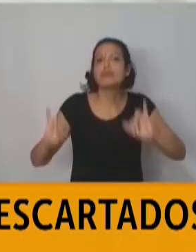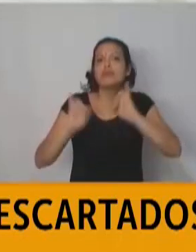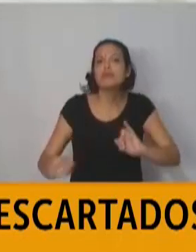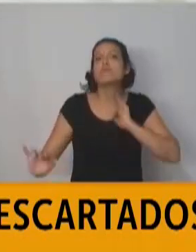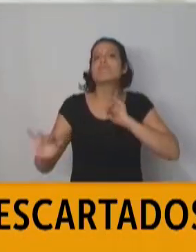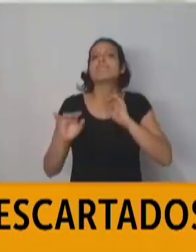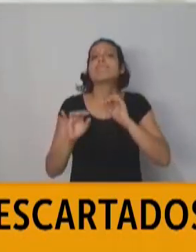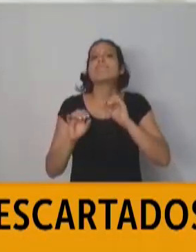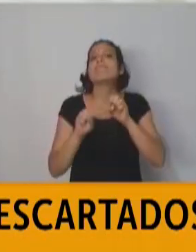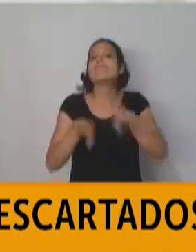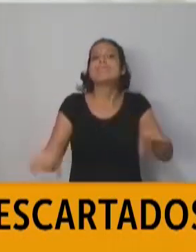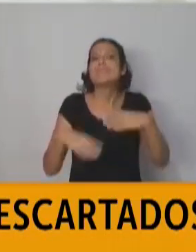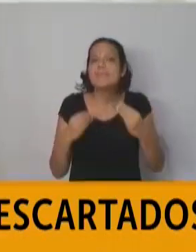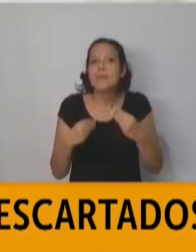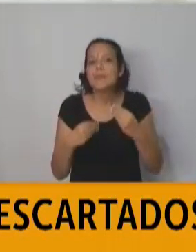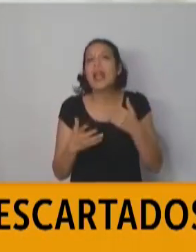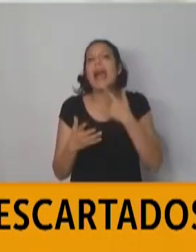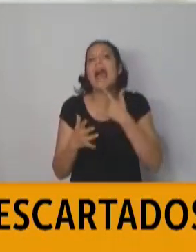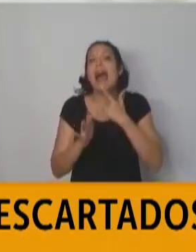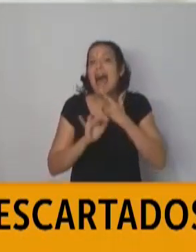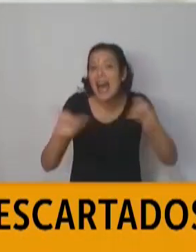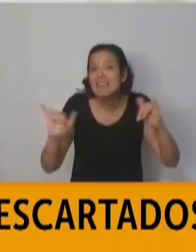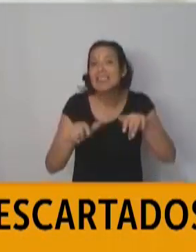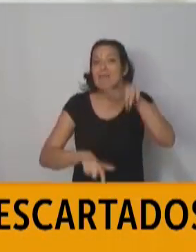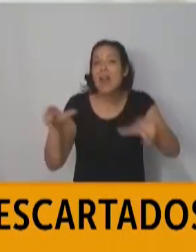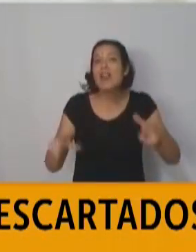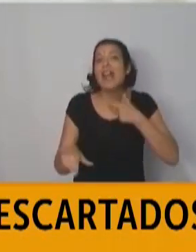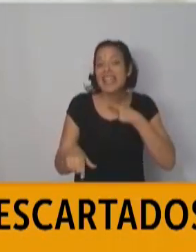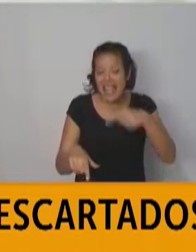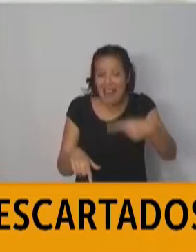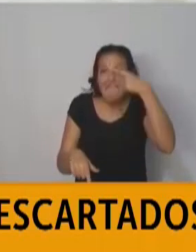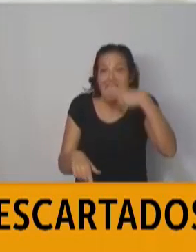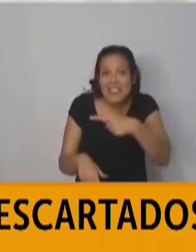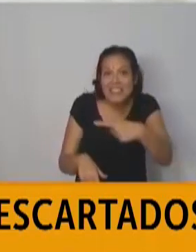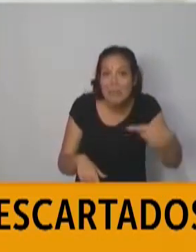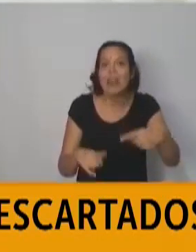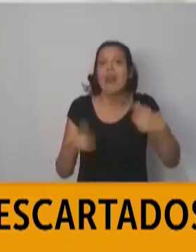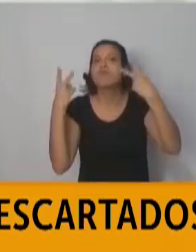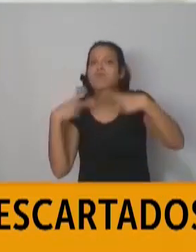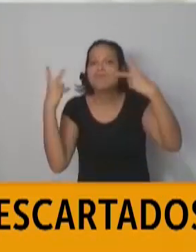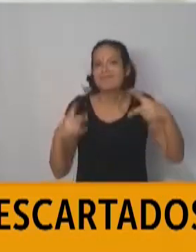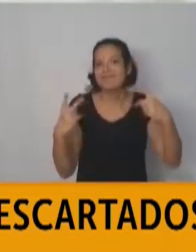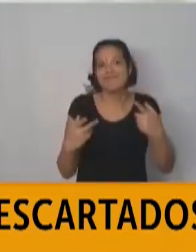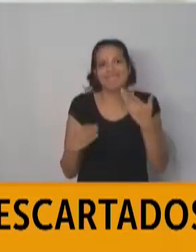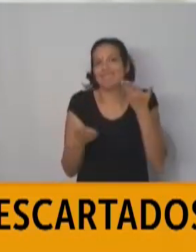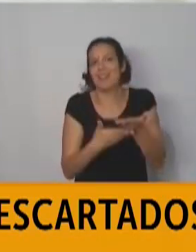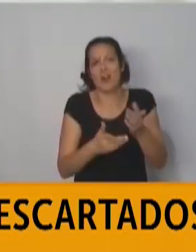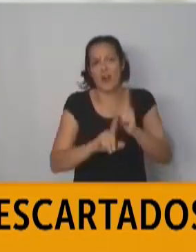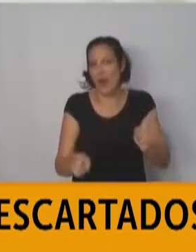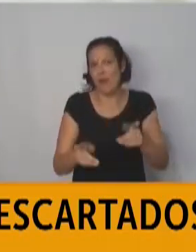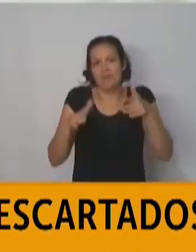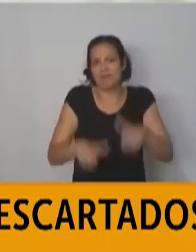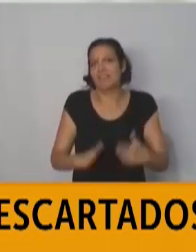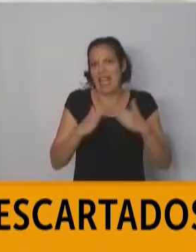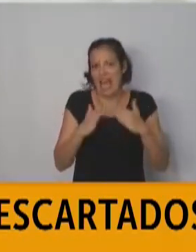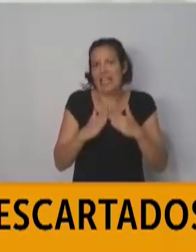bajo los criterios de desalentar el turismo estos fines de semana largos y sí, esperarlos y que van a ser muy bienvenidos